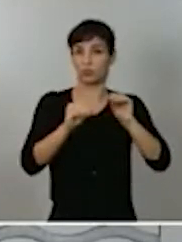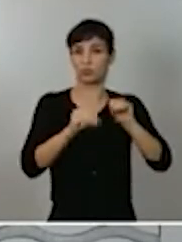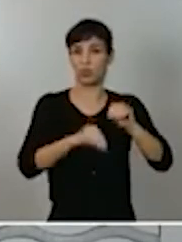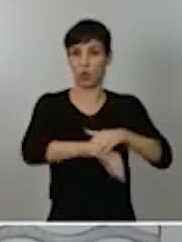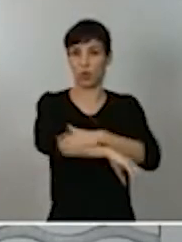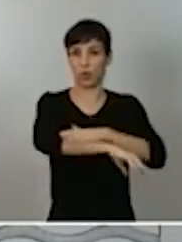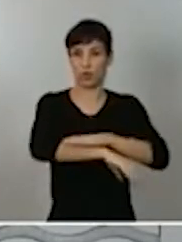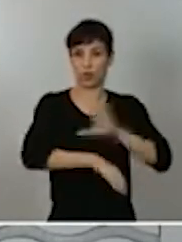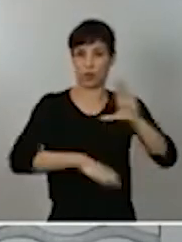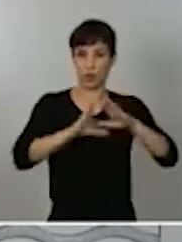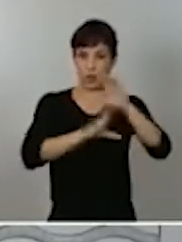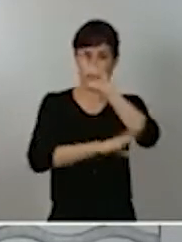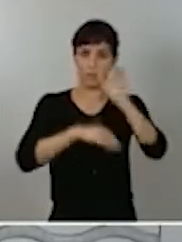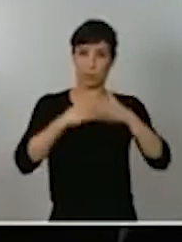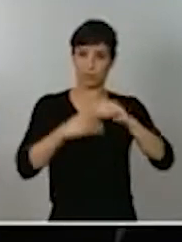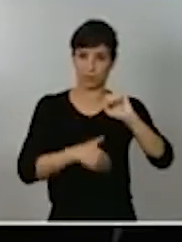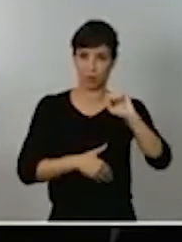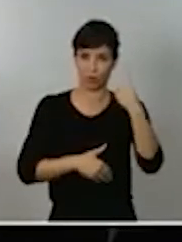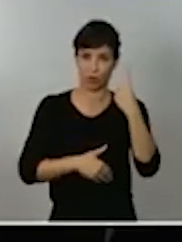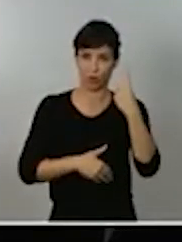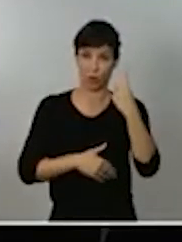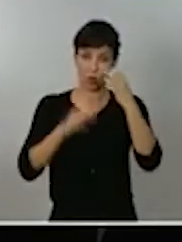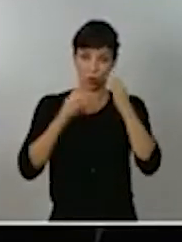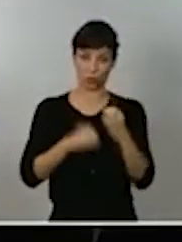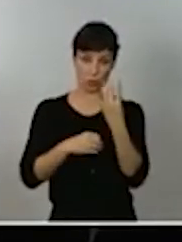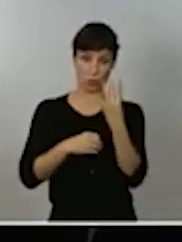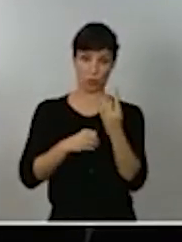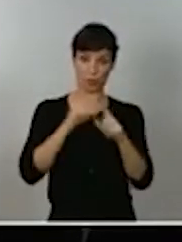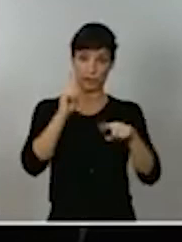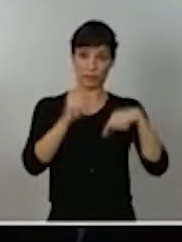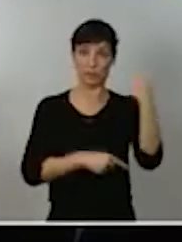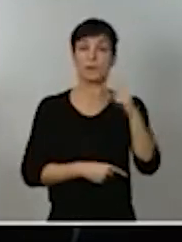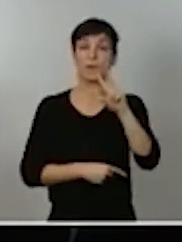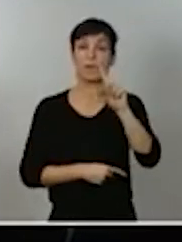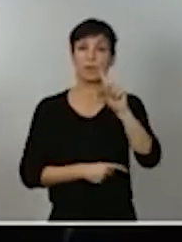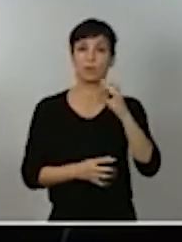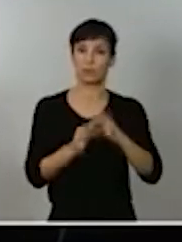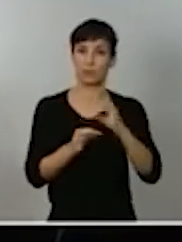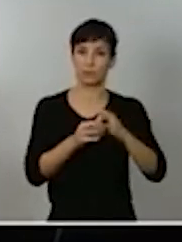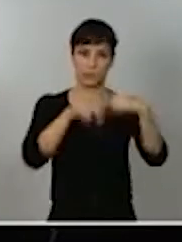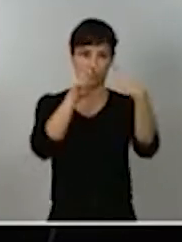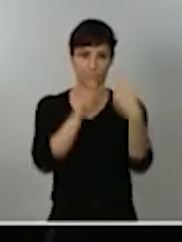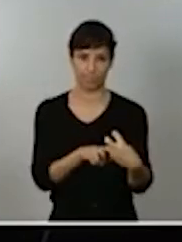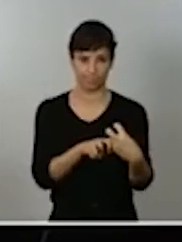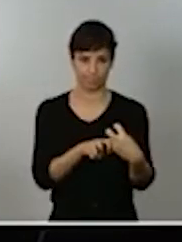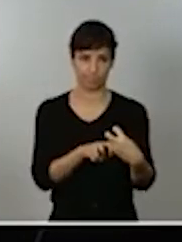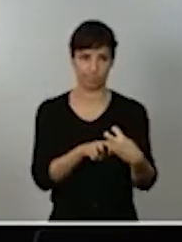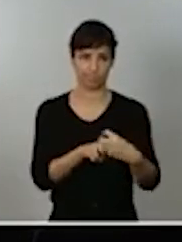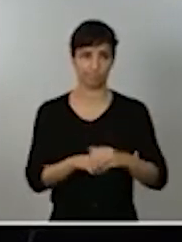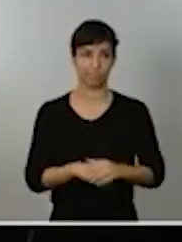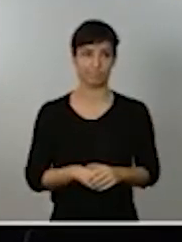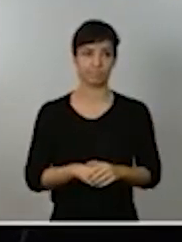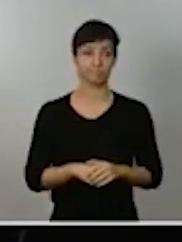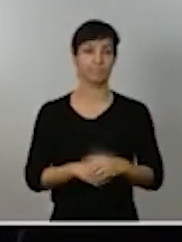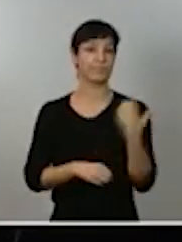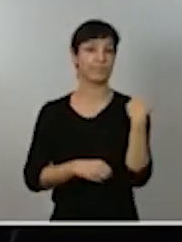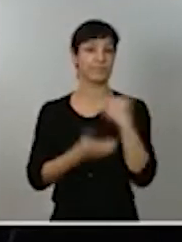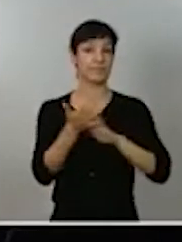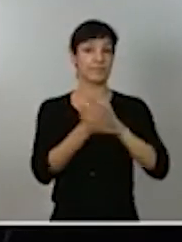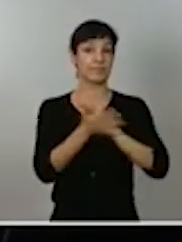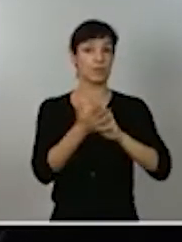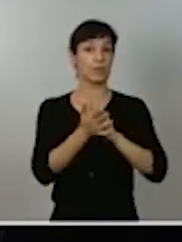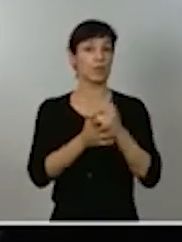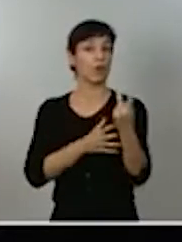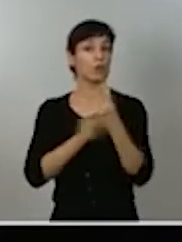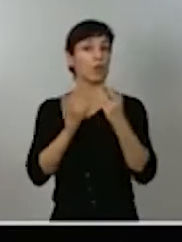la Puerta del Sol, cuatro días después, en concreto el lunes 21 de septiembre. Se acordó en aquel momento, por parte del presidente del Gobierno y la presidenta de la